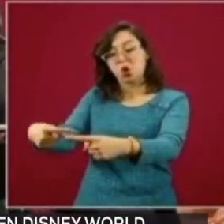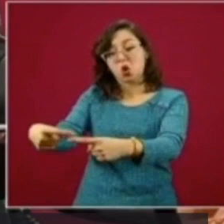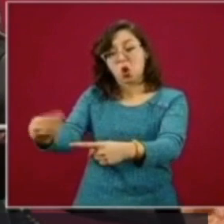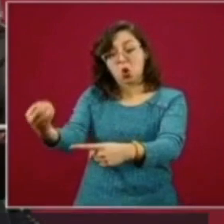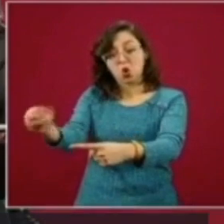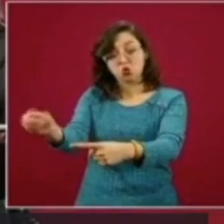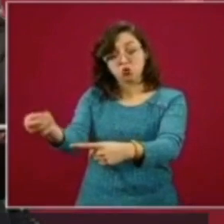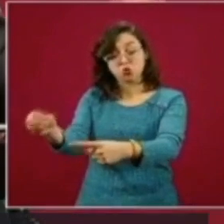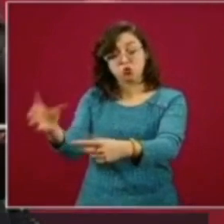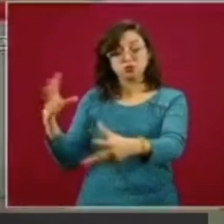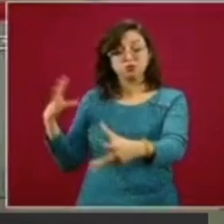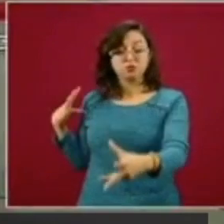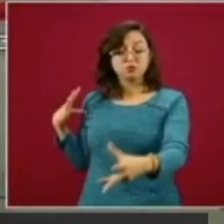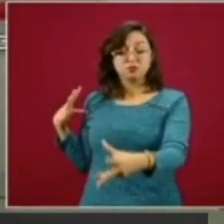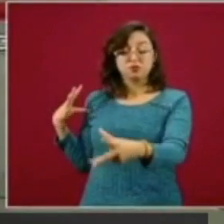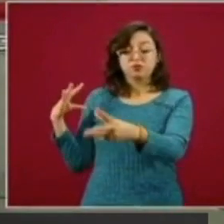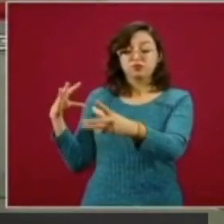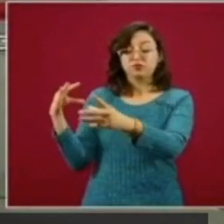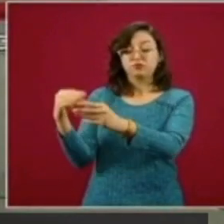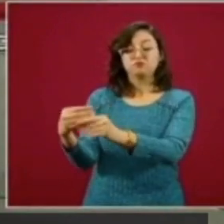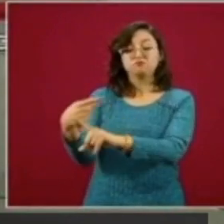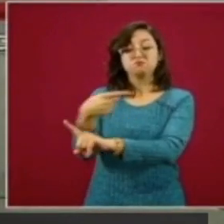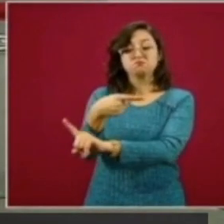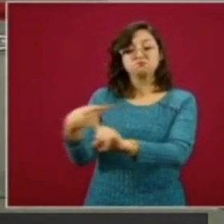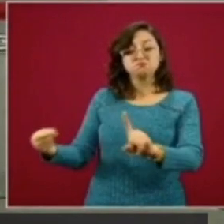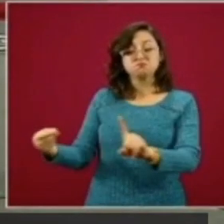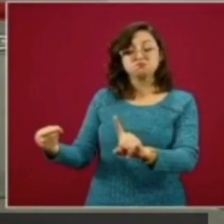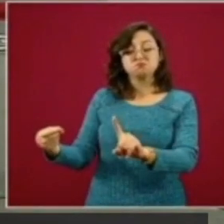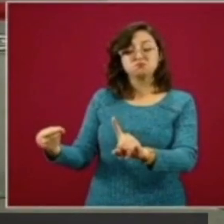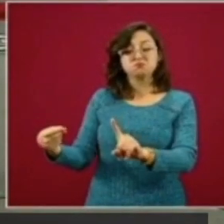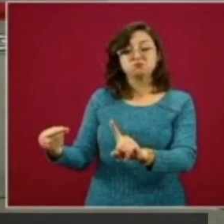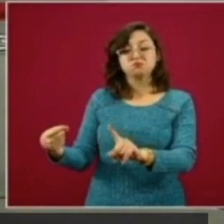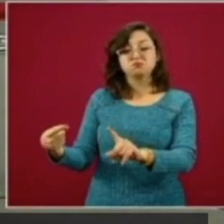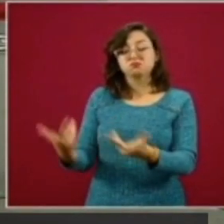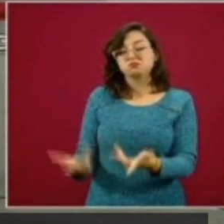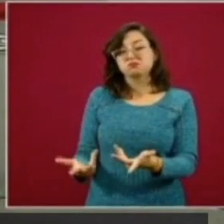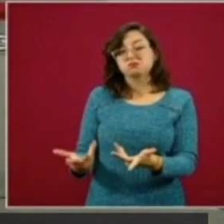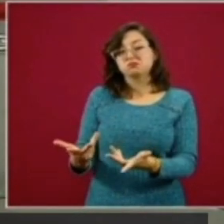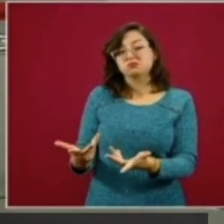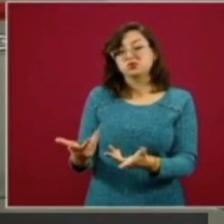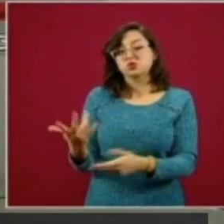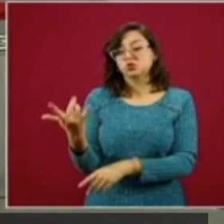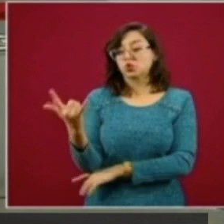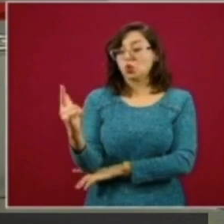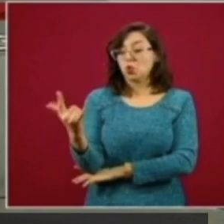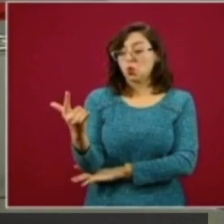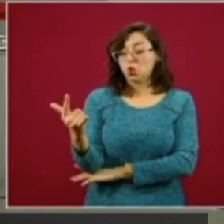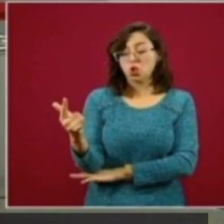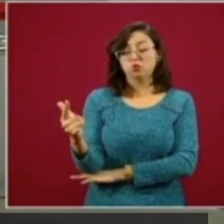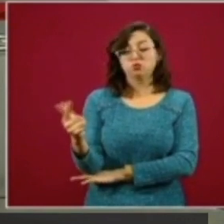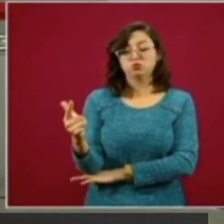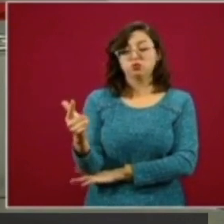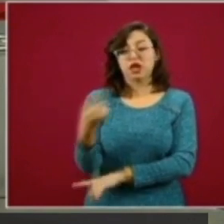octubre, un punto medio estaría en la primera quincena de julio.